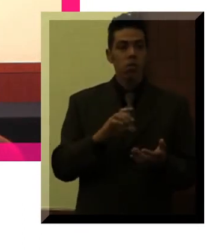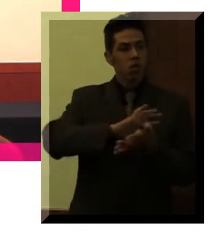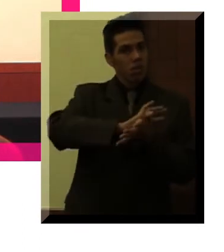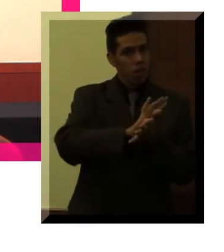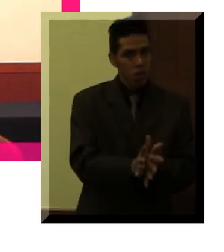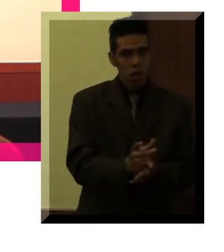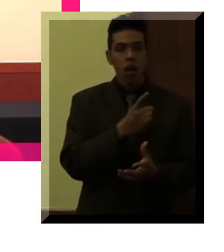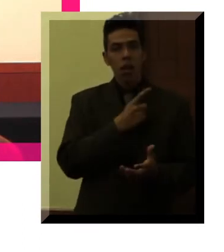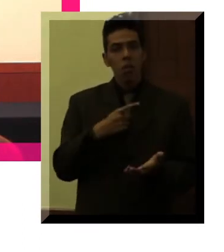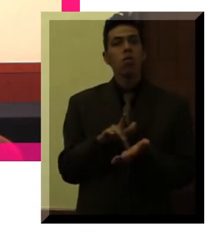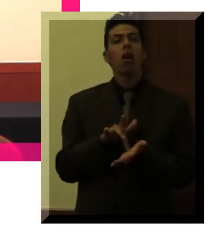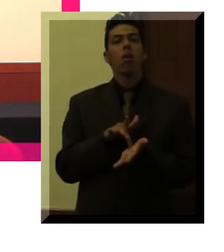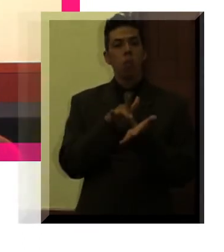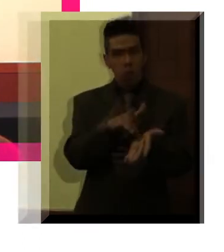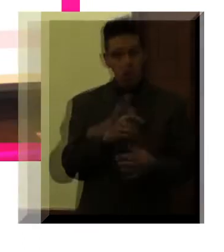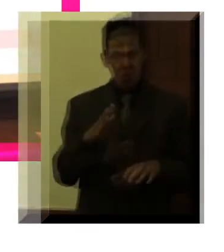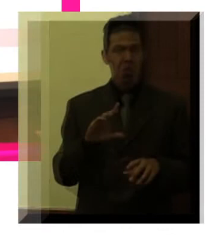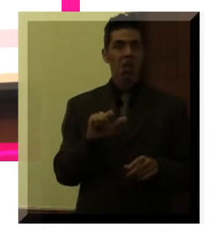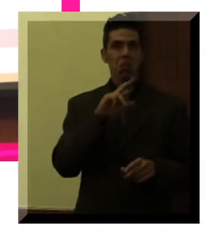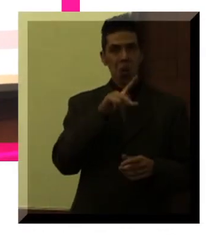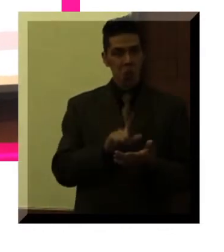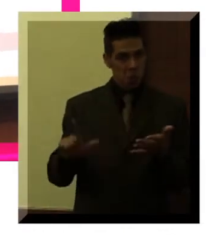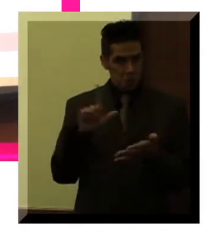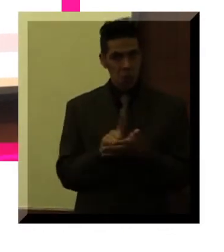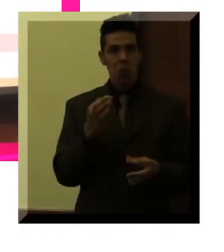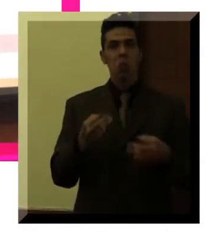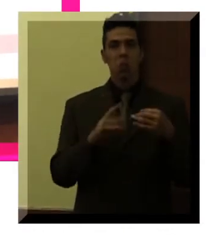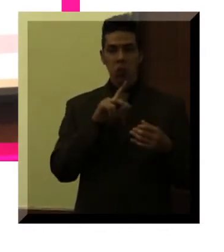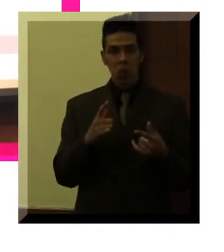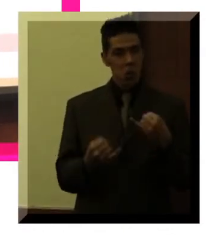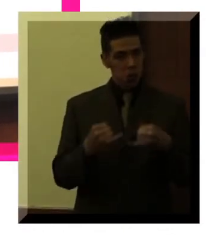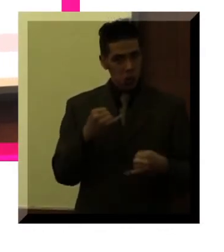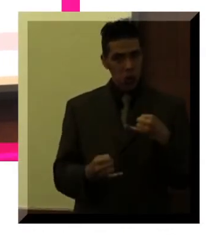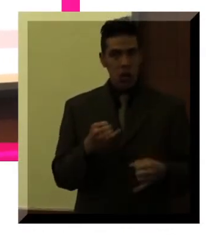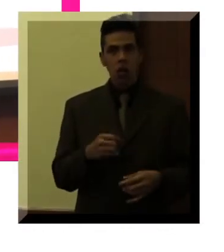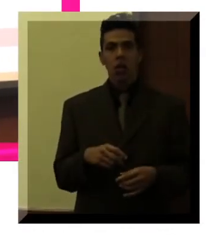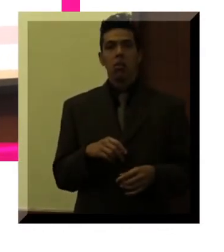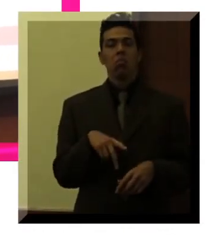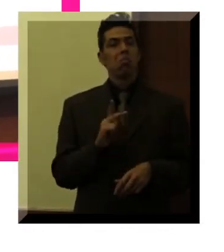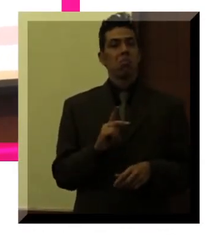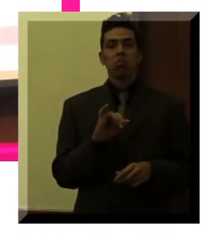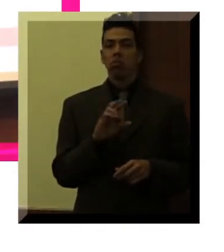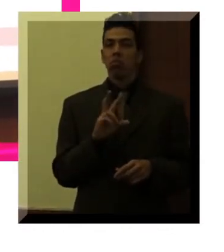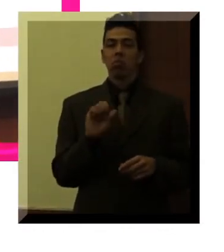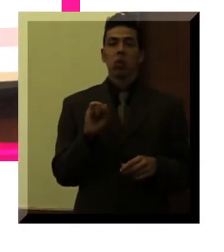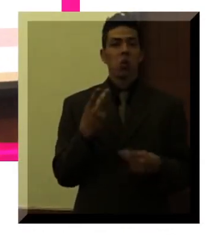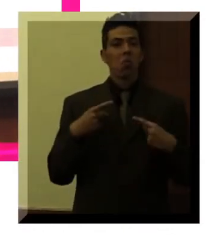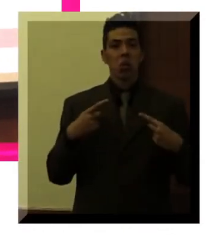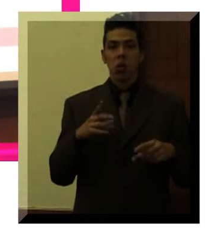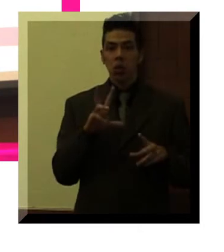debemos tener esa prueba y se debe aplicar a todas las personas. Podemos tener las mejores leyes posibles, las mejores armonizaciones legislativas.